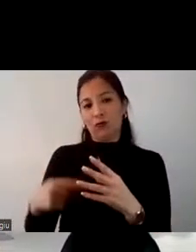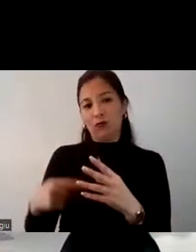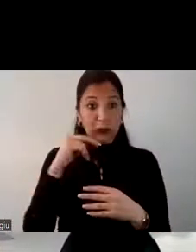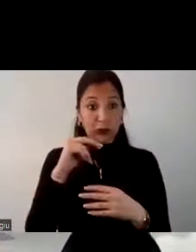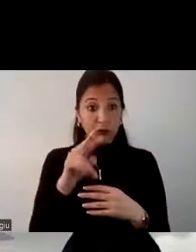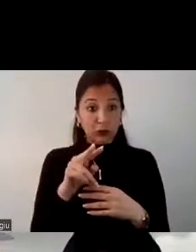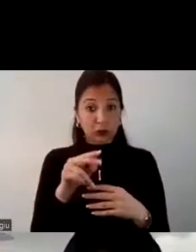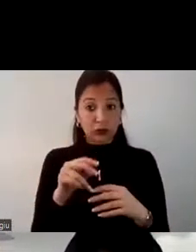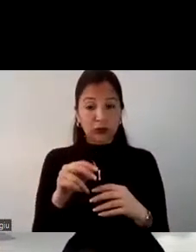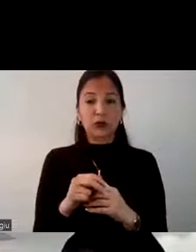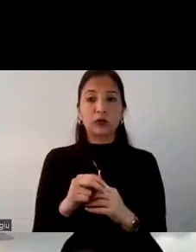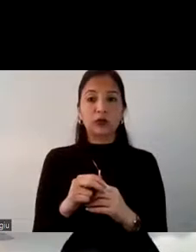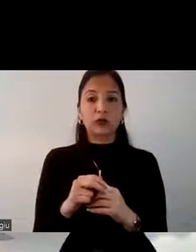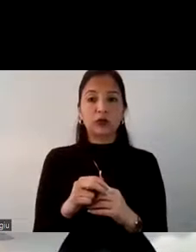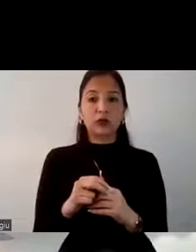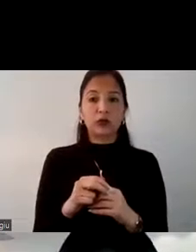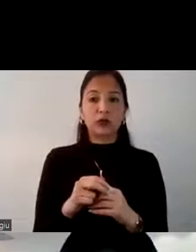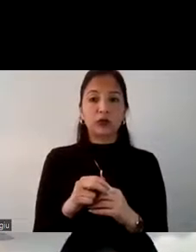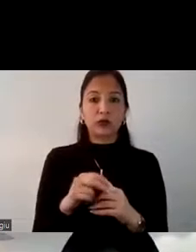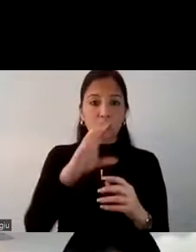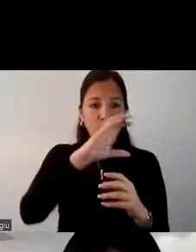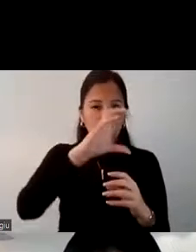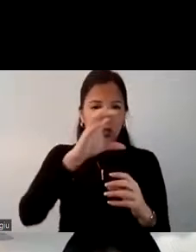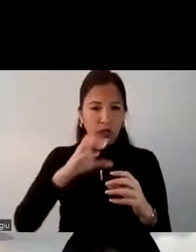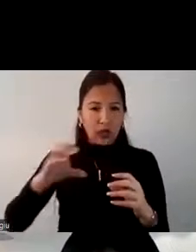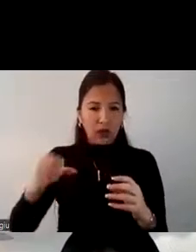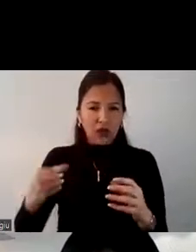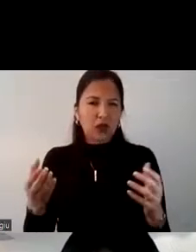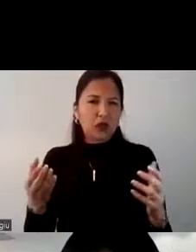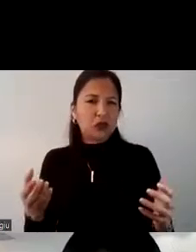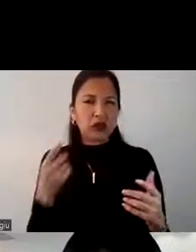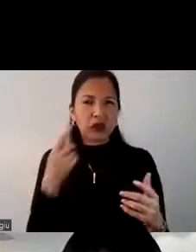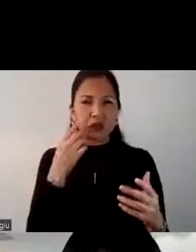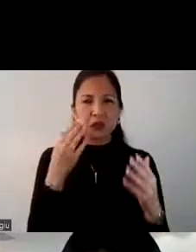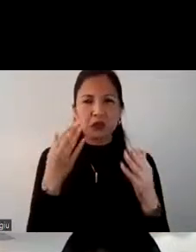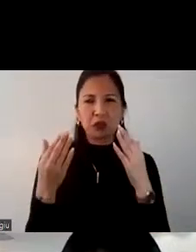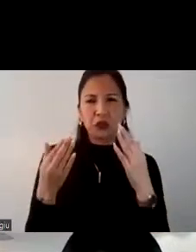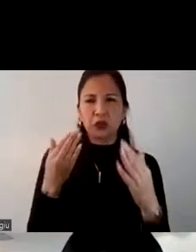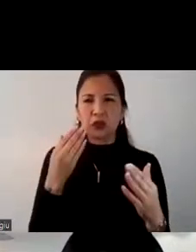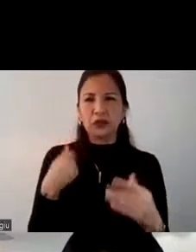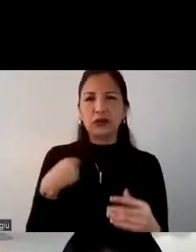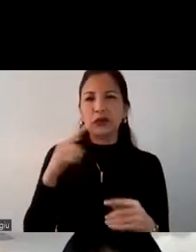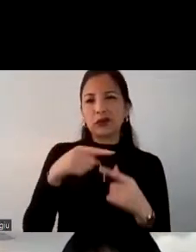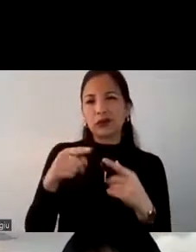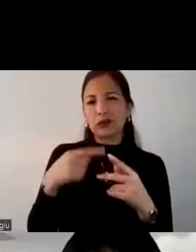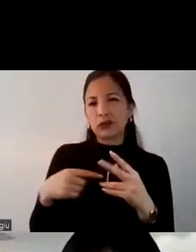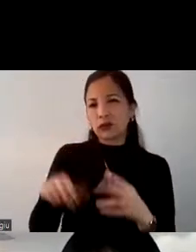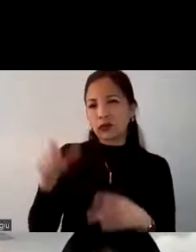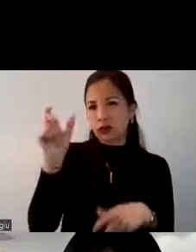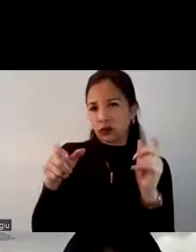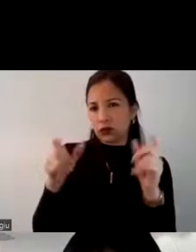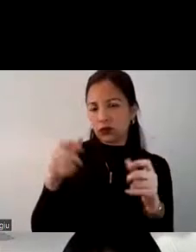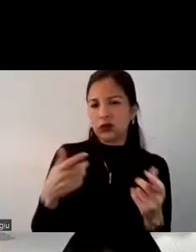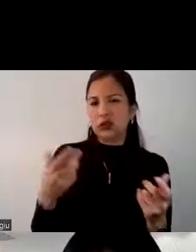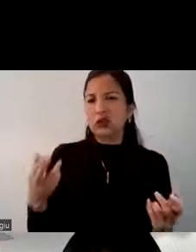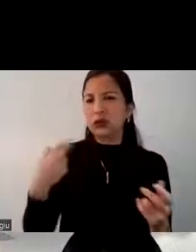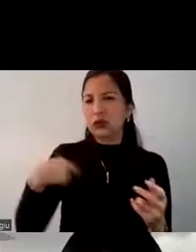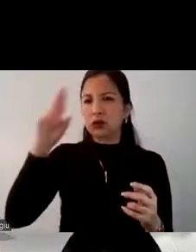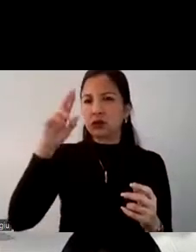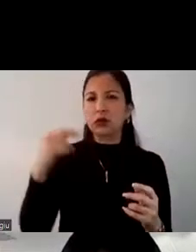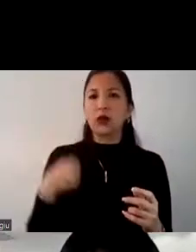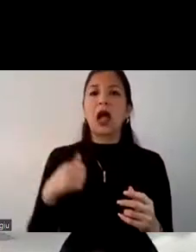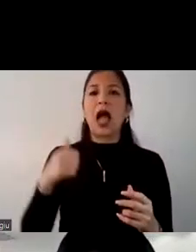estadística donde se crea un gráfico tomando en cuenta las percepciones de los potenciales turistas con respecto a ciertas